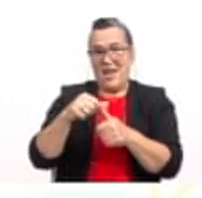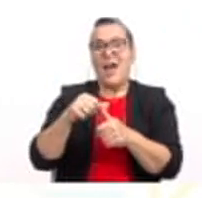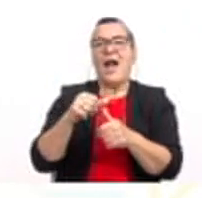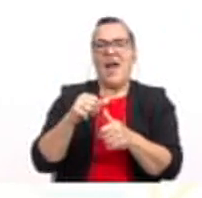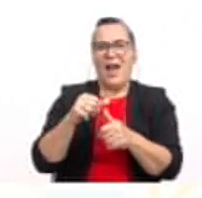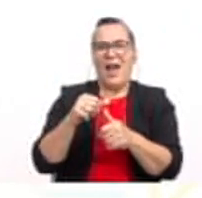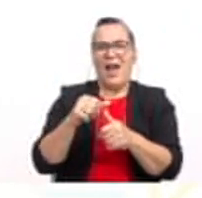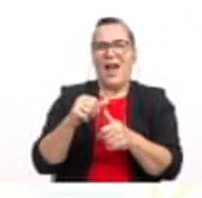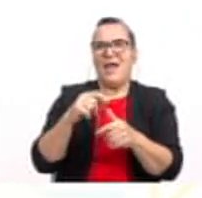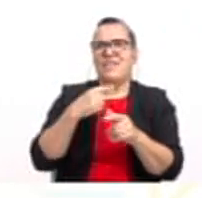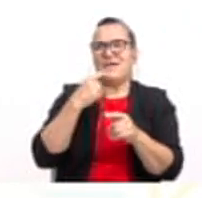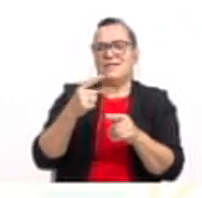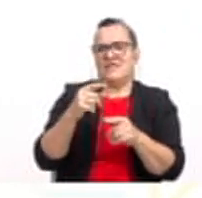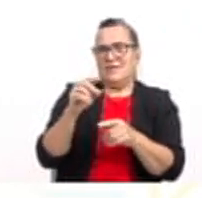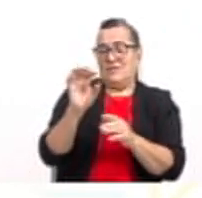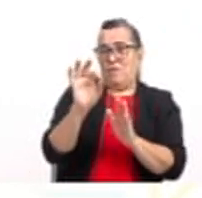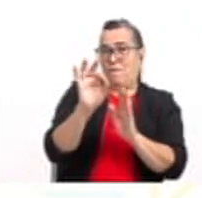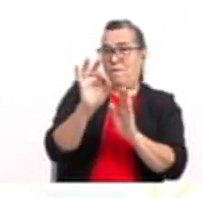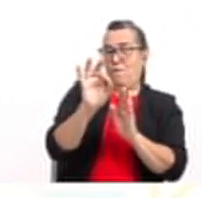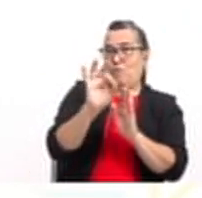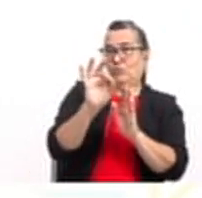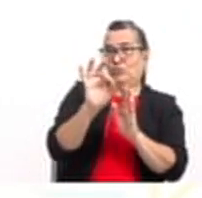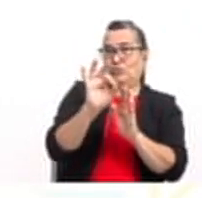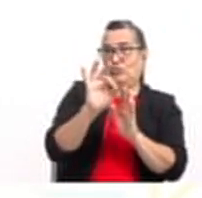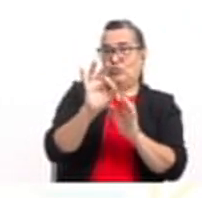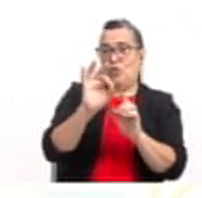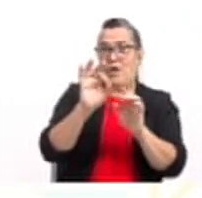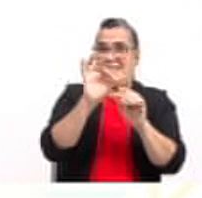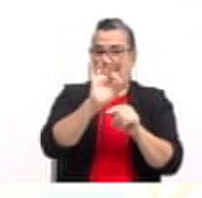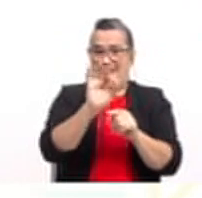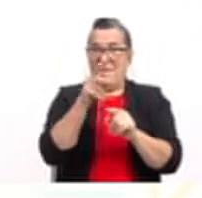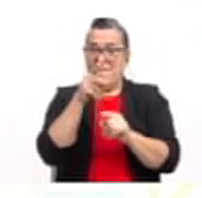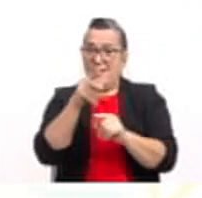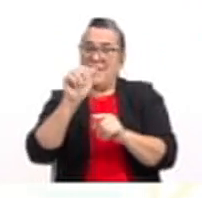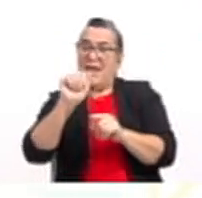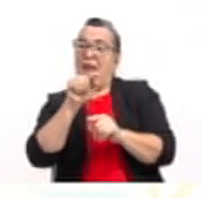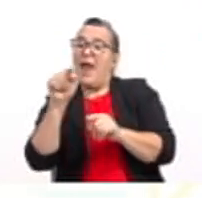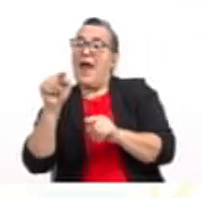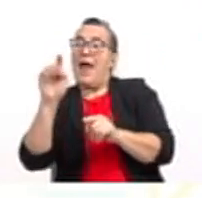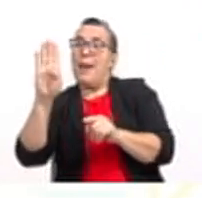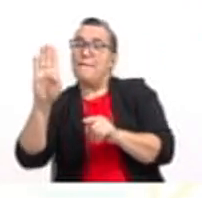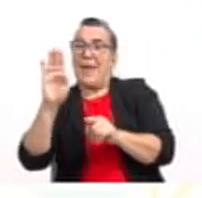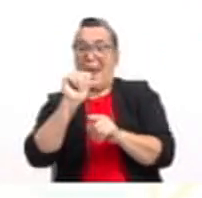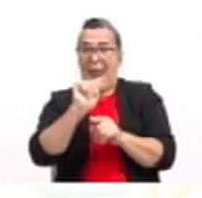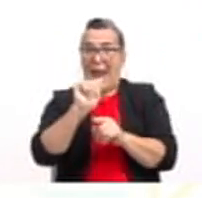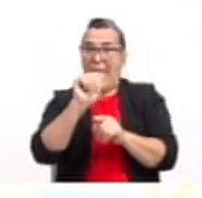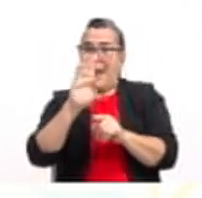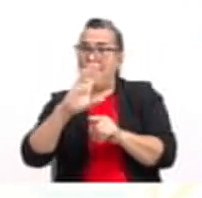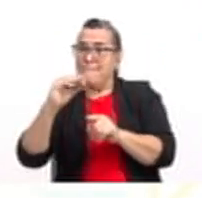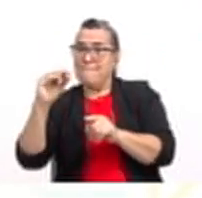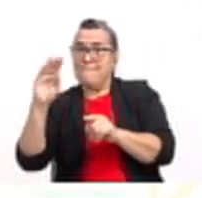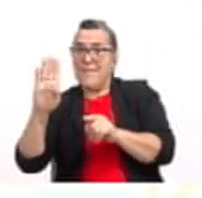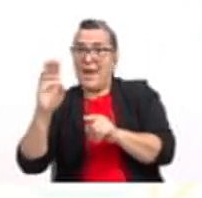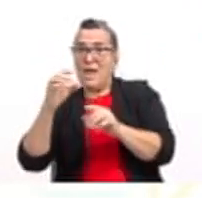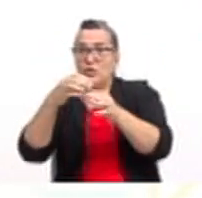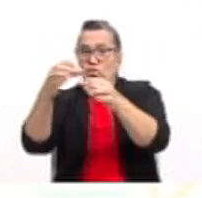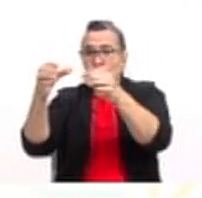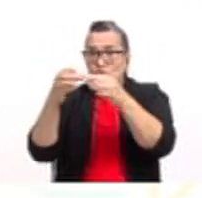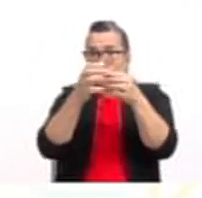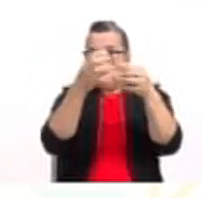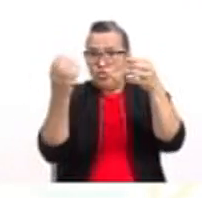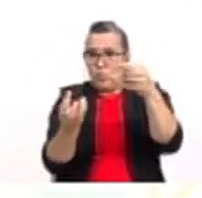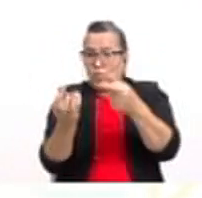hablábamos que una función cuadrática es una función f de A en B, donde A y B son subconjuntos no